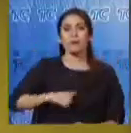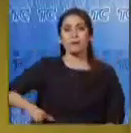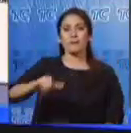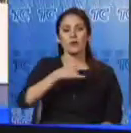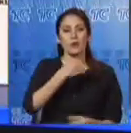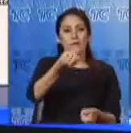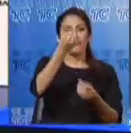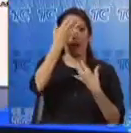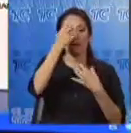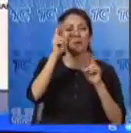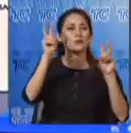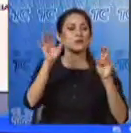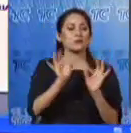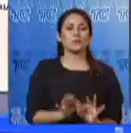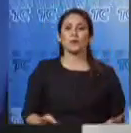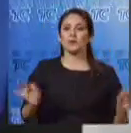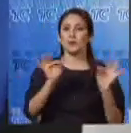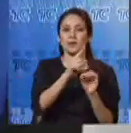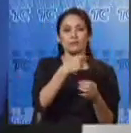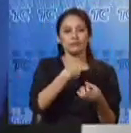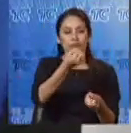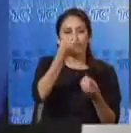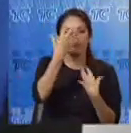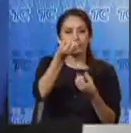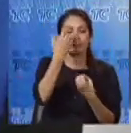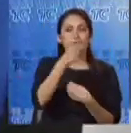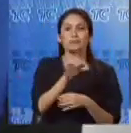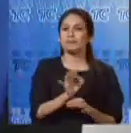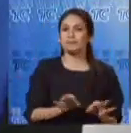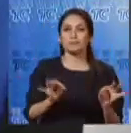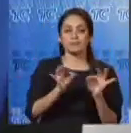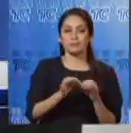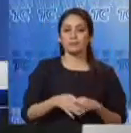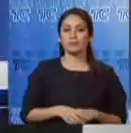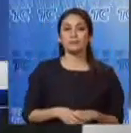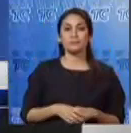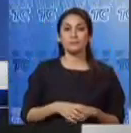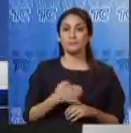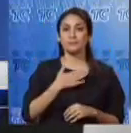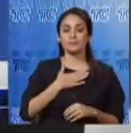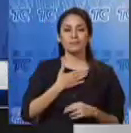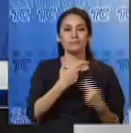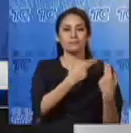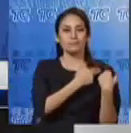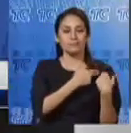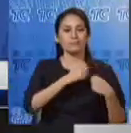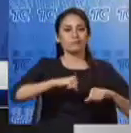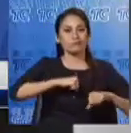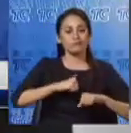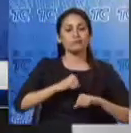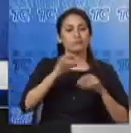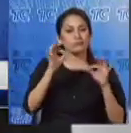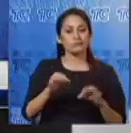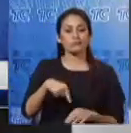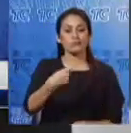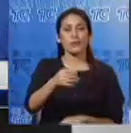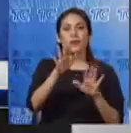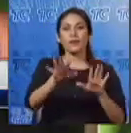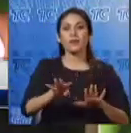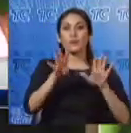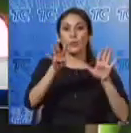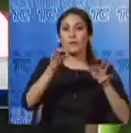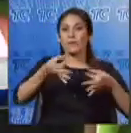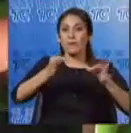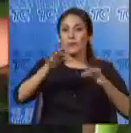según las autoridades. Es decir, estamos trabajando de forma integral en cada una de nuestras competencias para estar listos para el 19 de febrero.